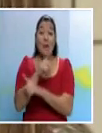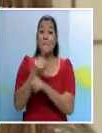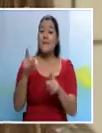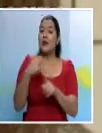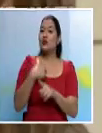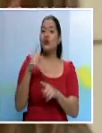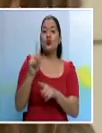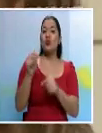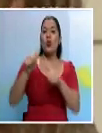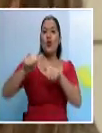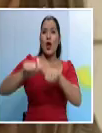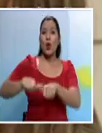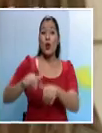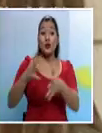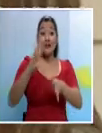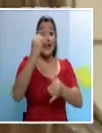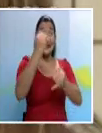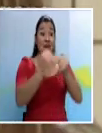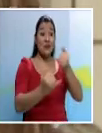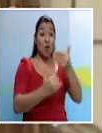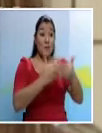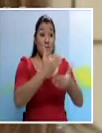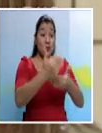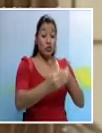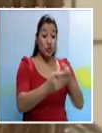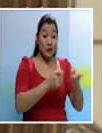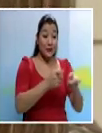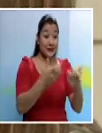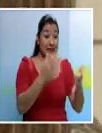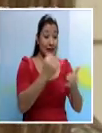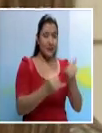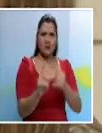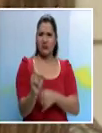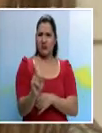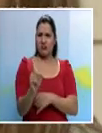interna se cerró. Yo creo que siempre hay posibilidades.